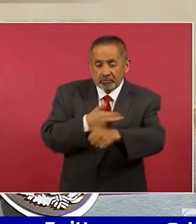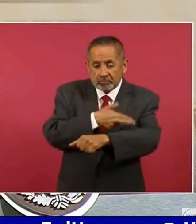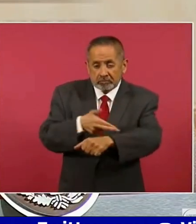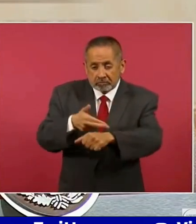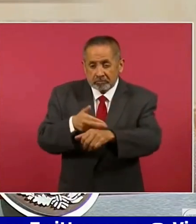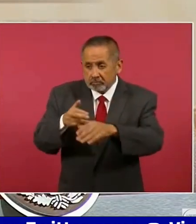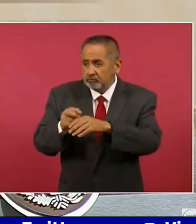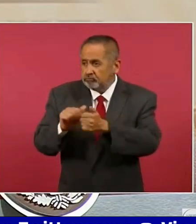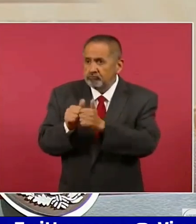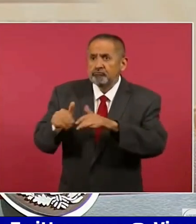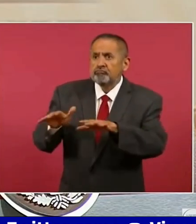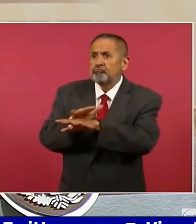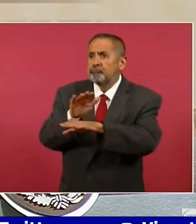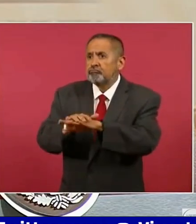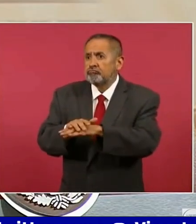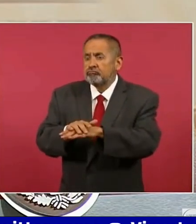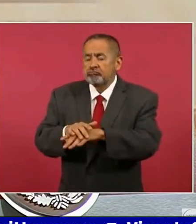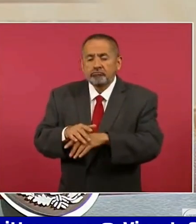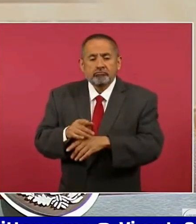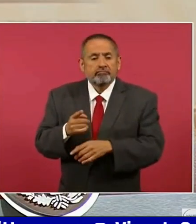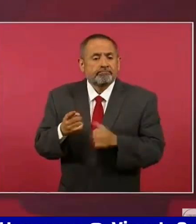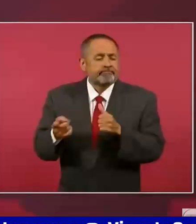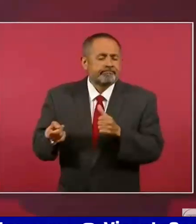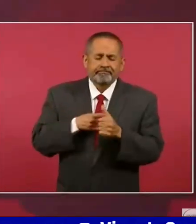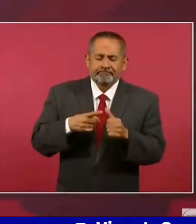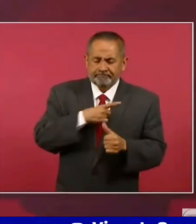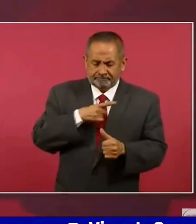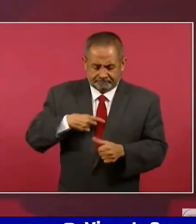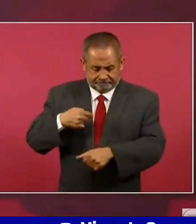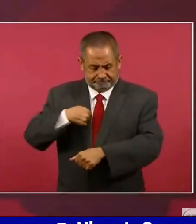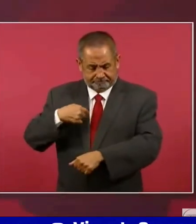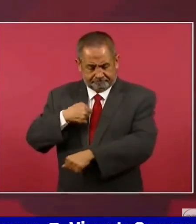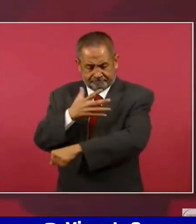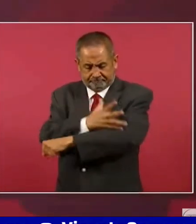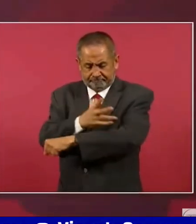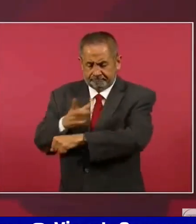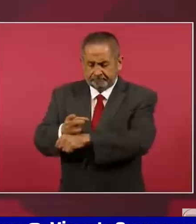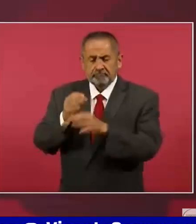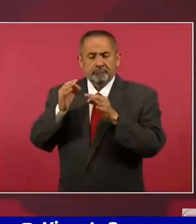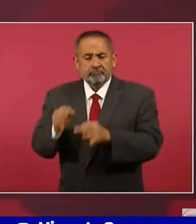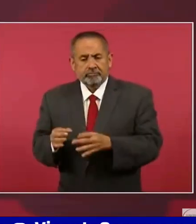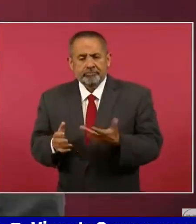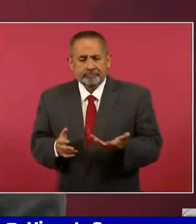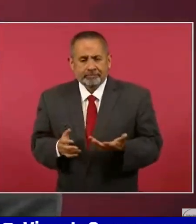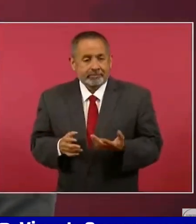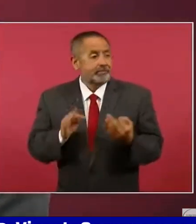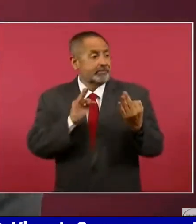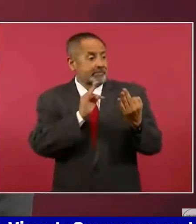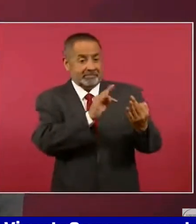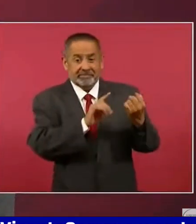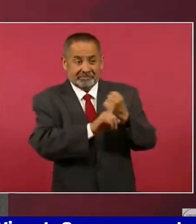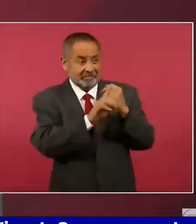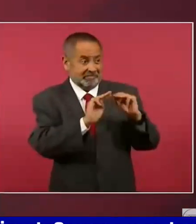sin autoridad moral. Imagínense enfrentar una mafia como estos.